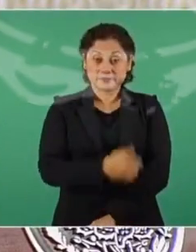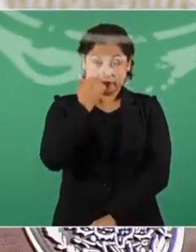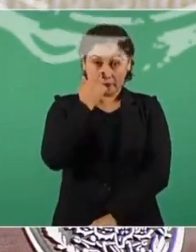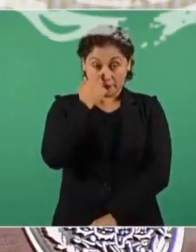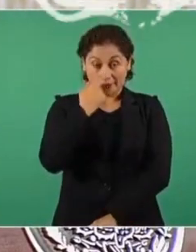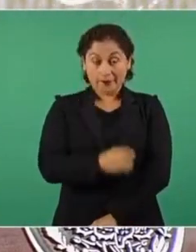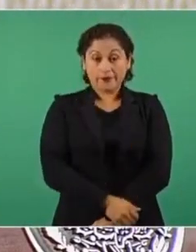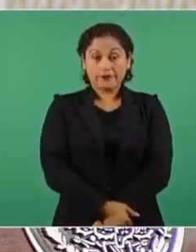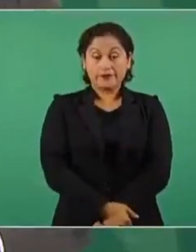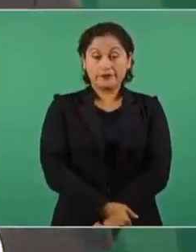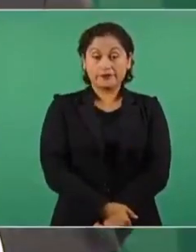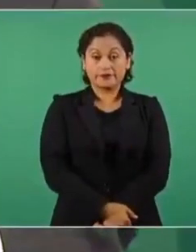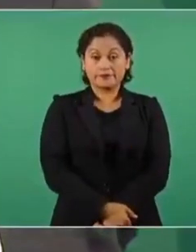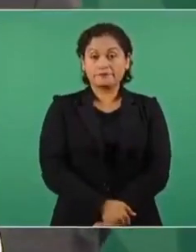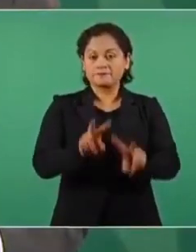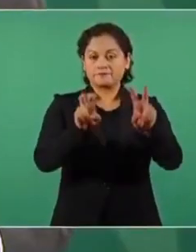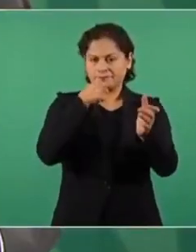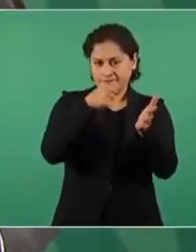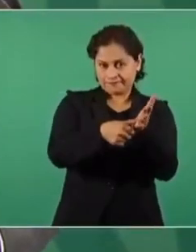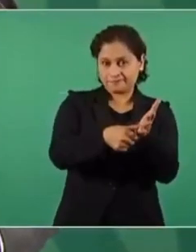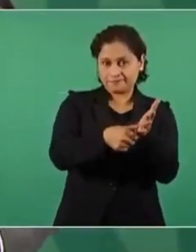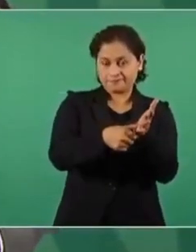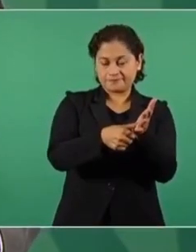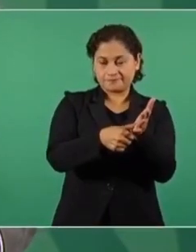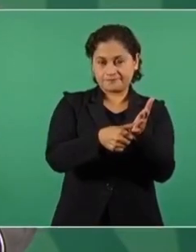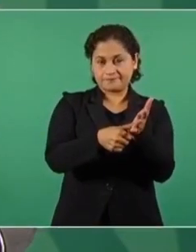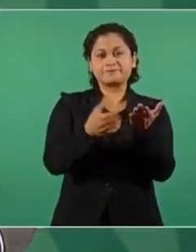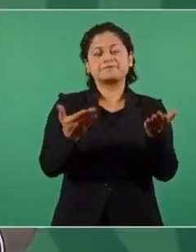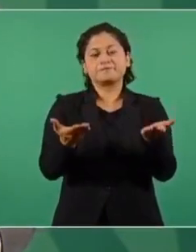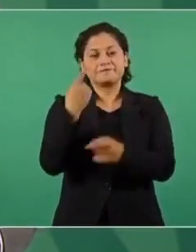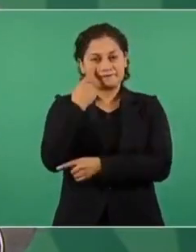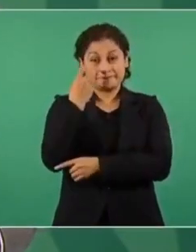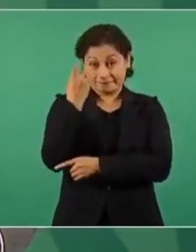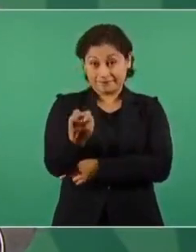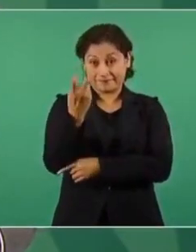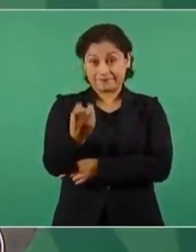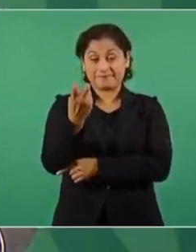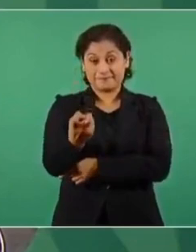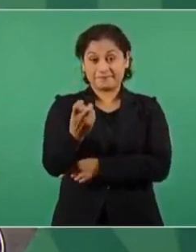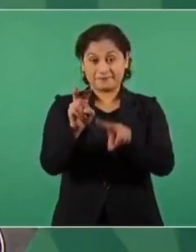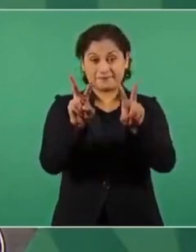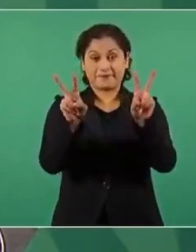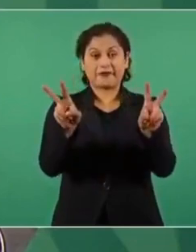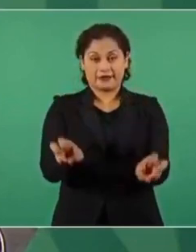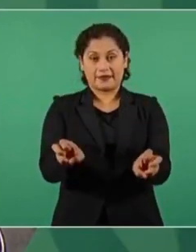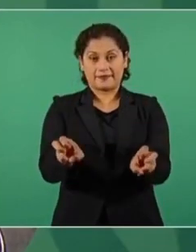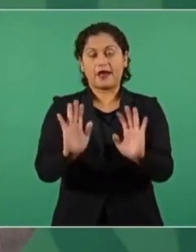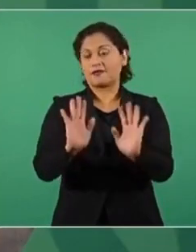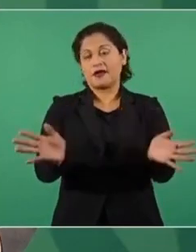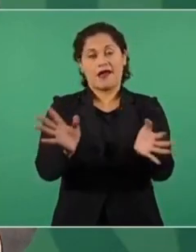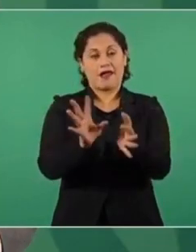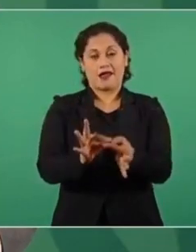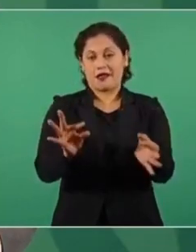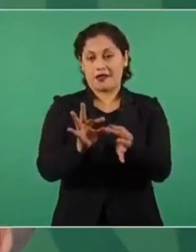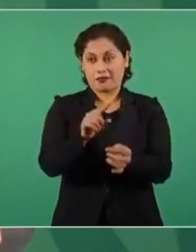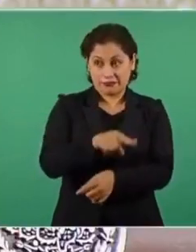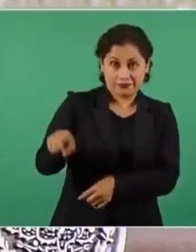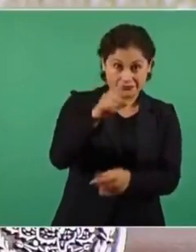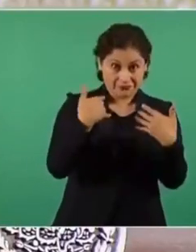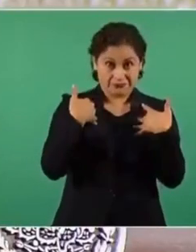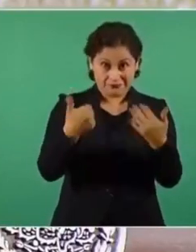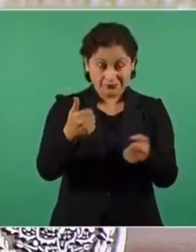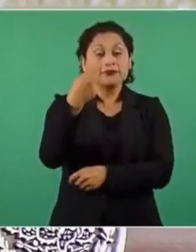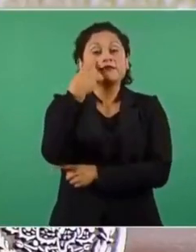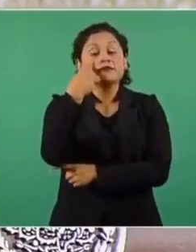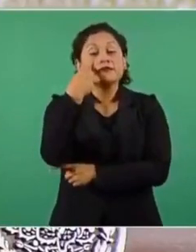Sobre la carta, esto ya debe de entenderse, es producto